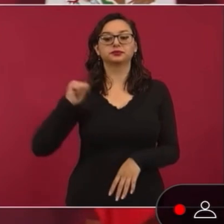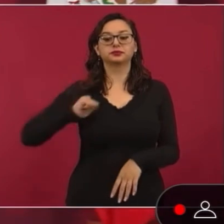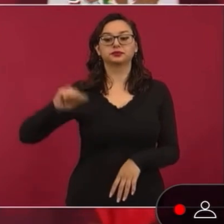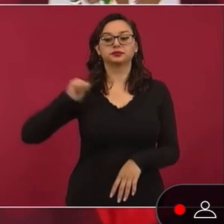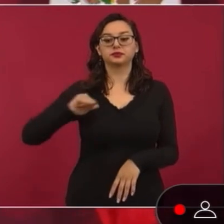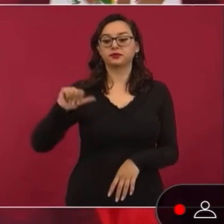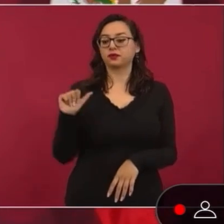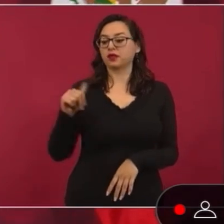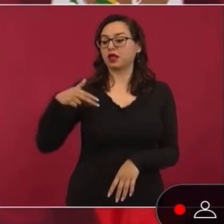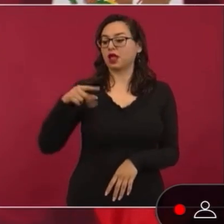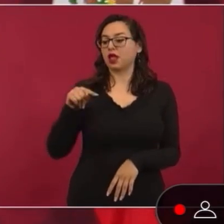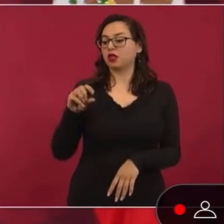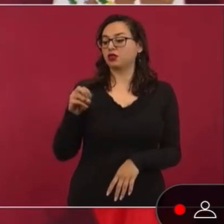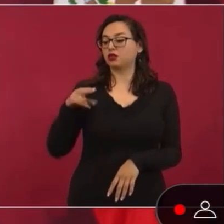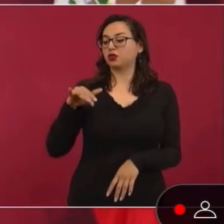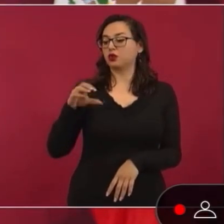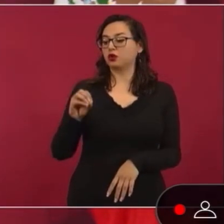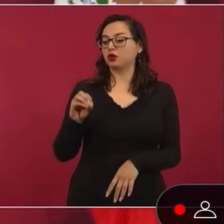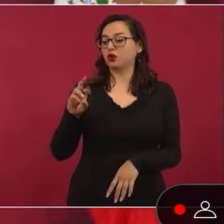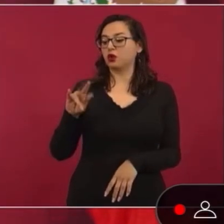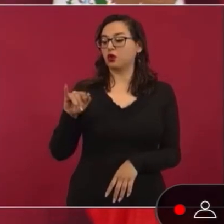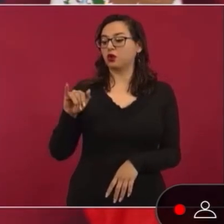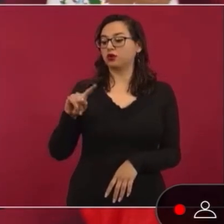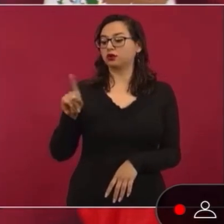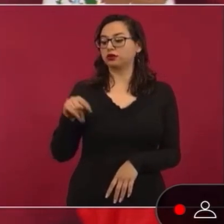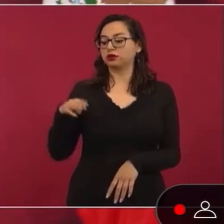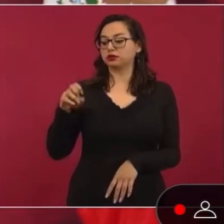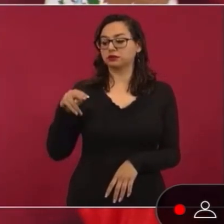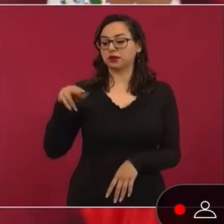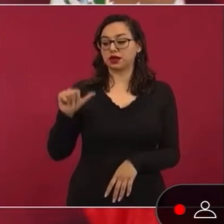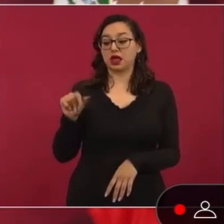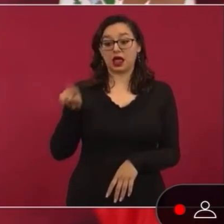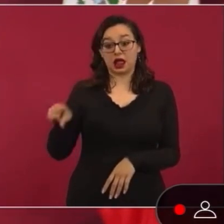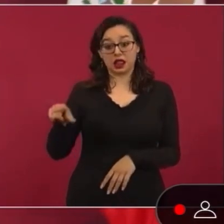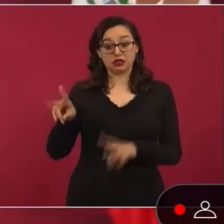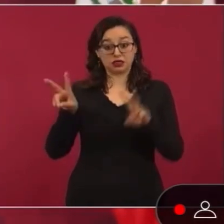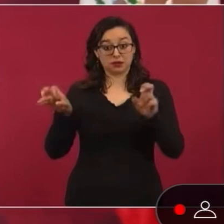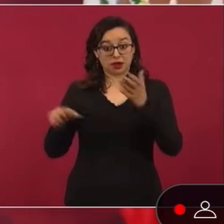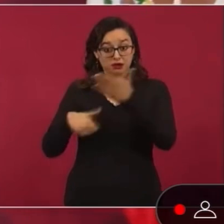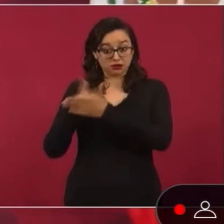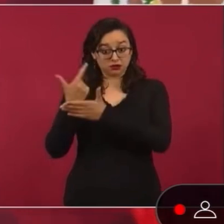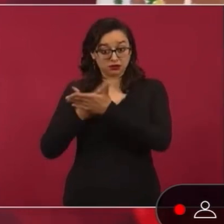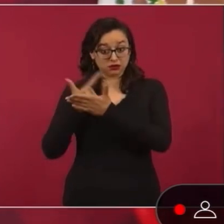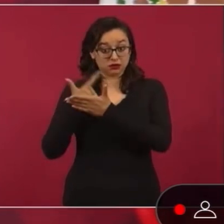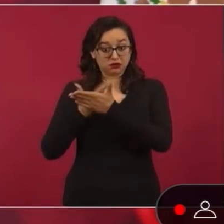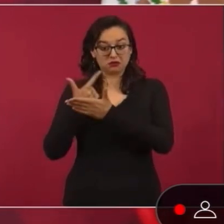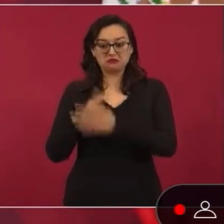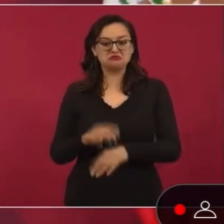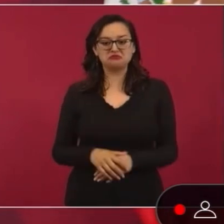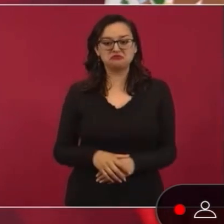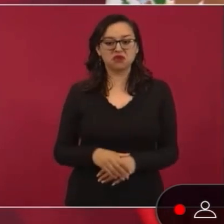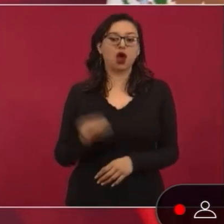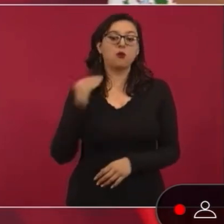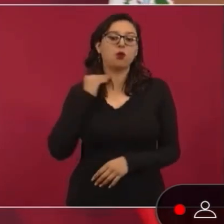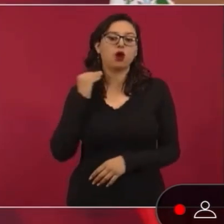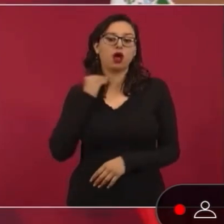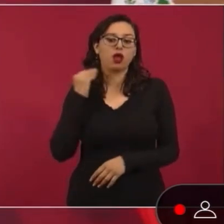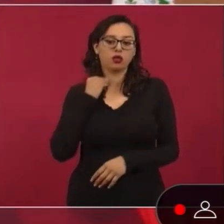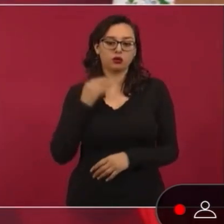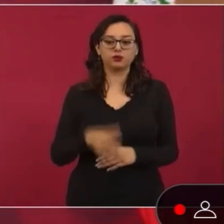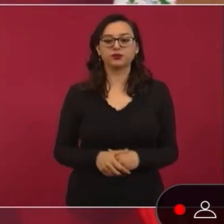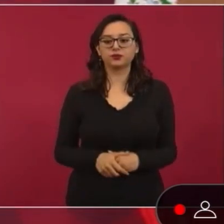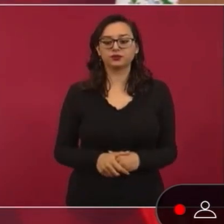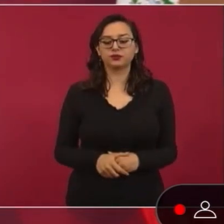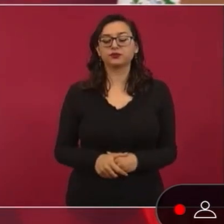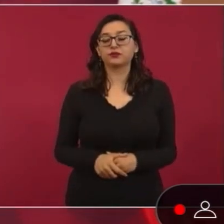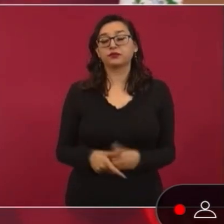Antonio Ortiz Mena, que por cierto no era economista, era abogado, las